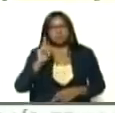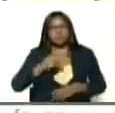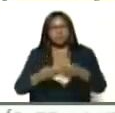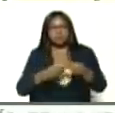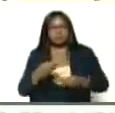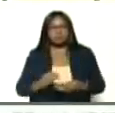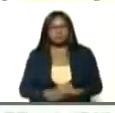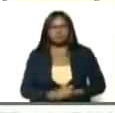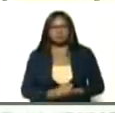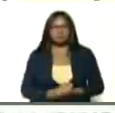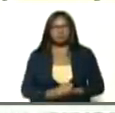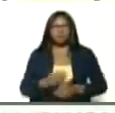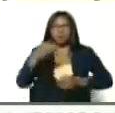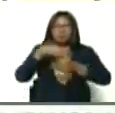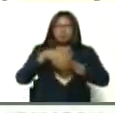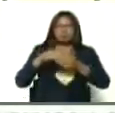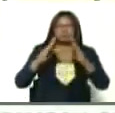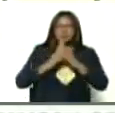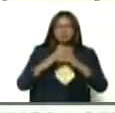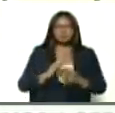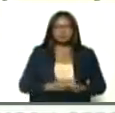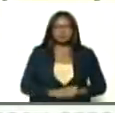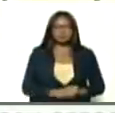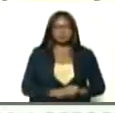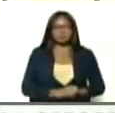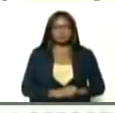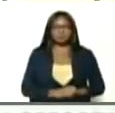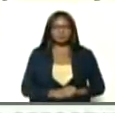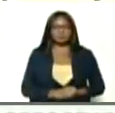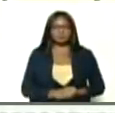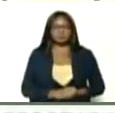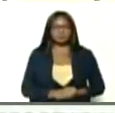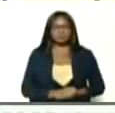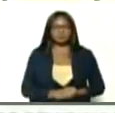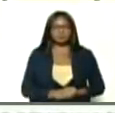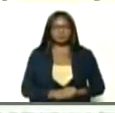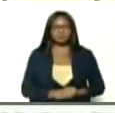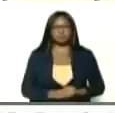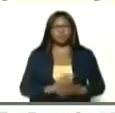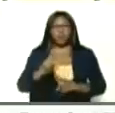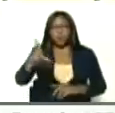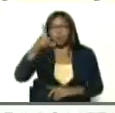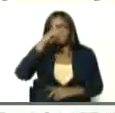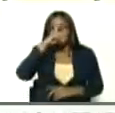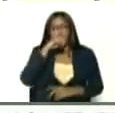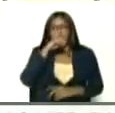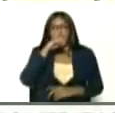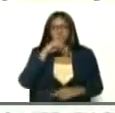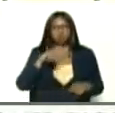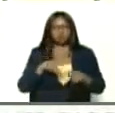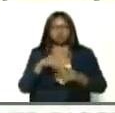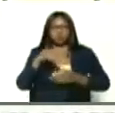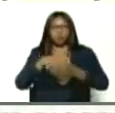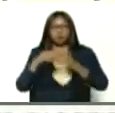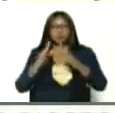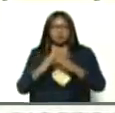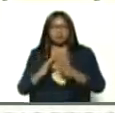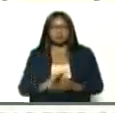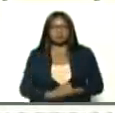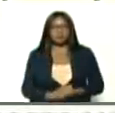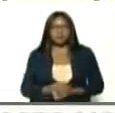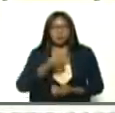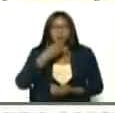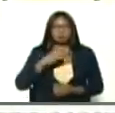cuarentena tuvimos precisamente un año, un año, en que bueno,